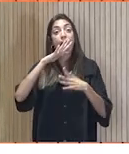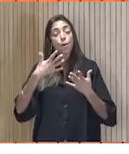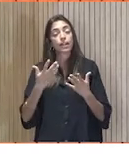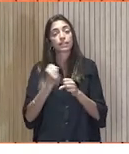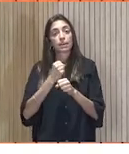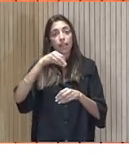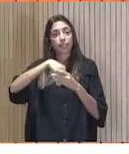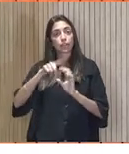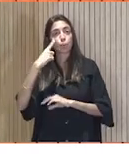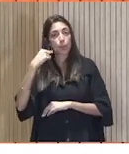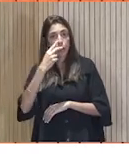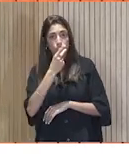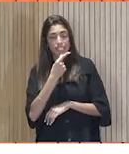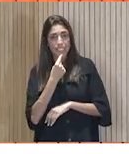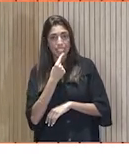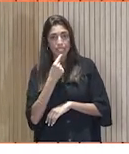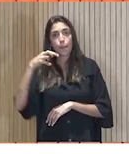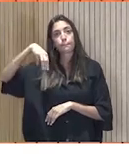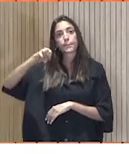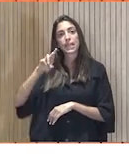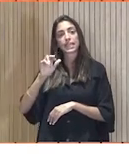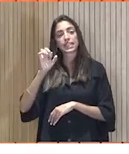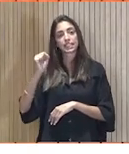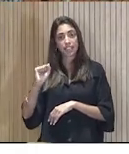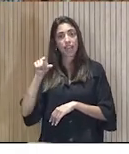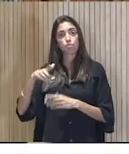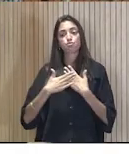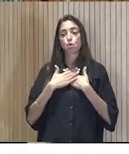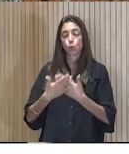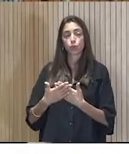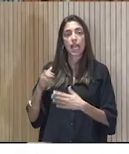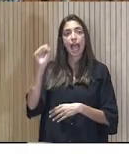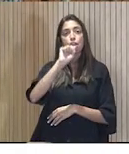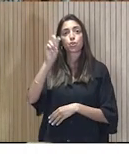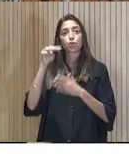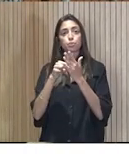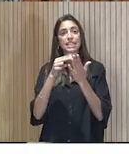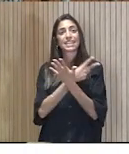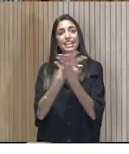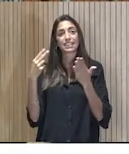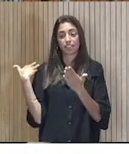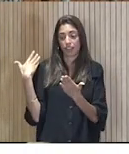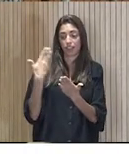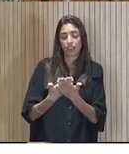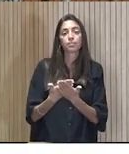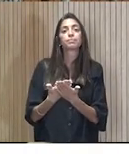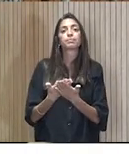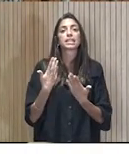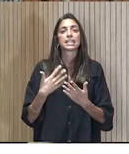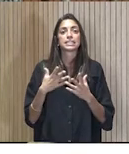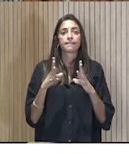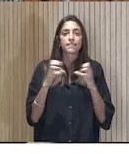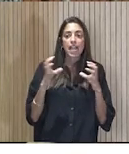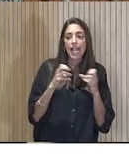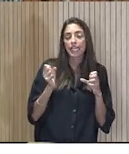Marisa lleva participando como voluntaria con Fundación Naturgy desde 2017. Su inquietud por temas sociales y sus